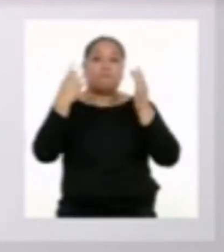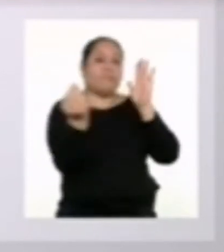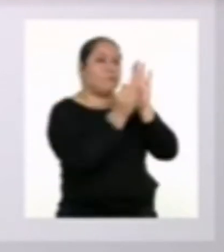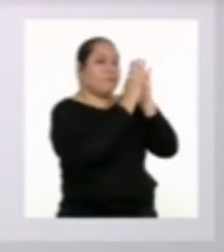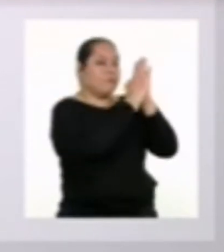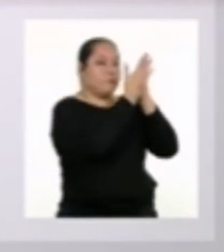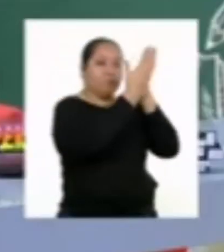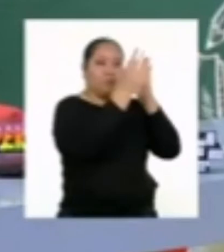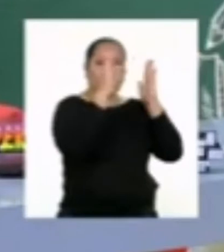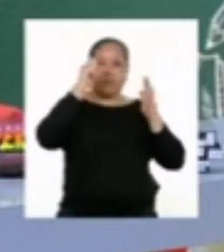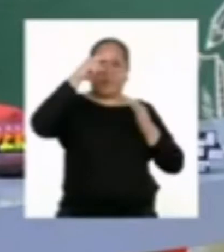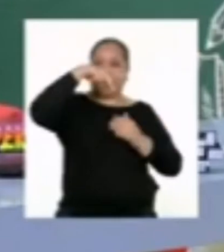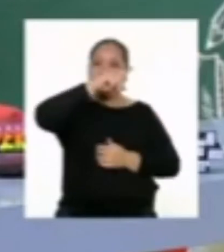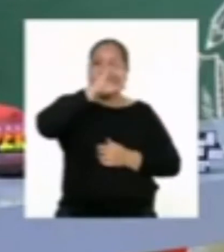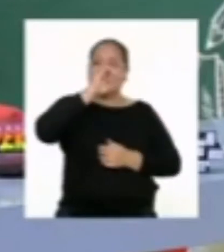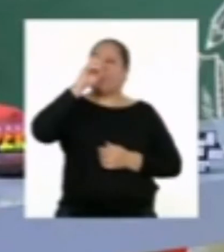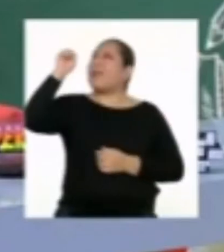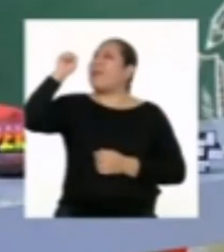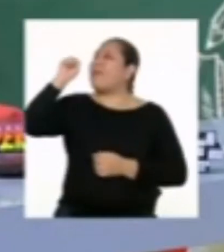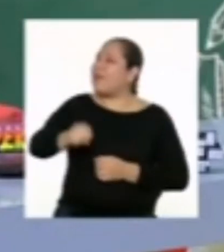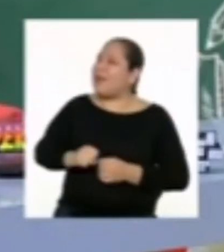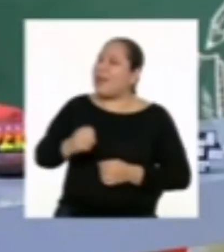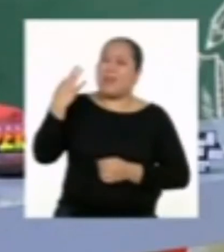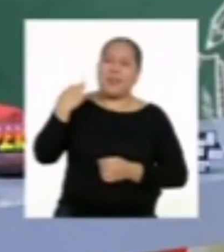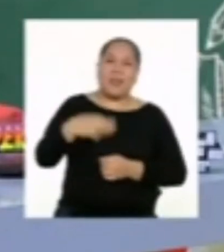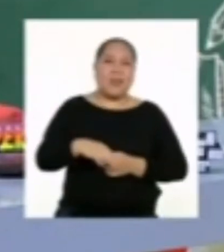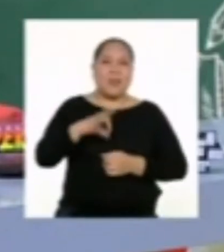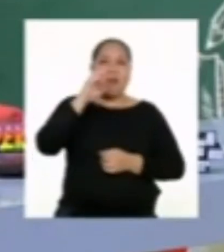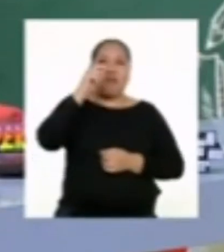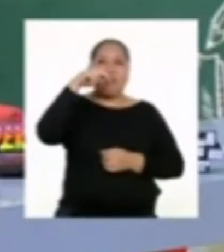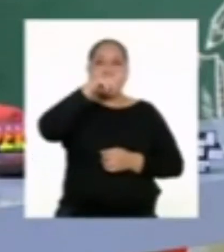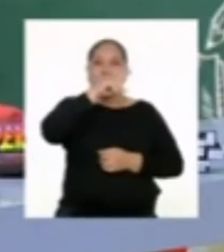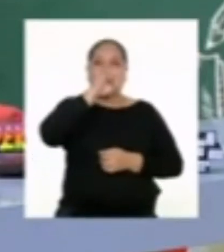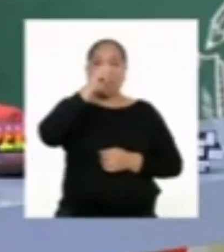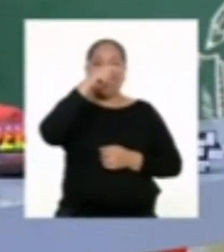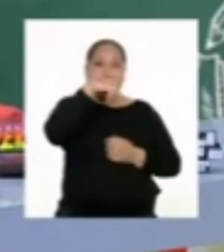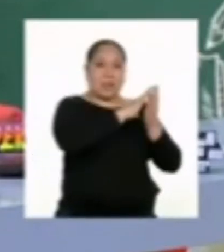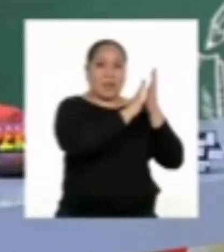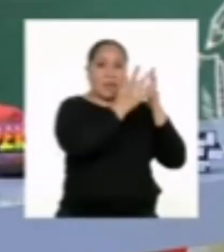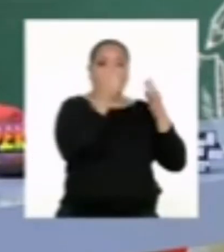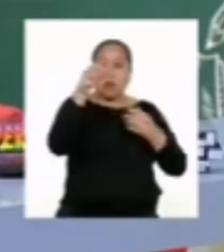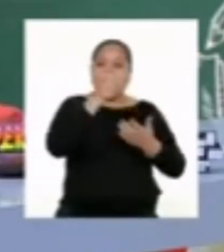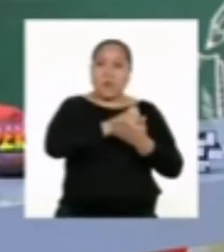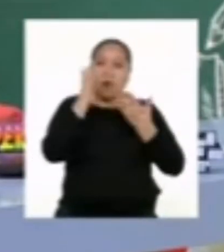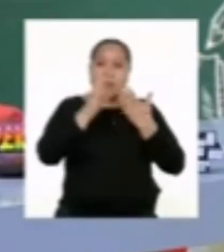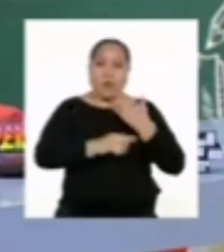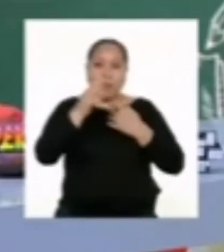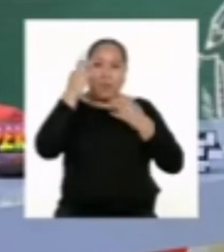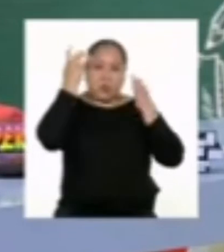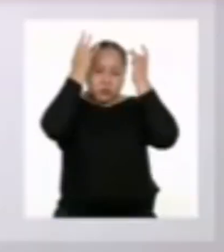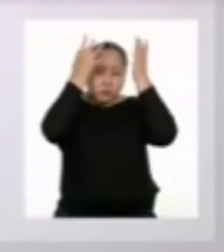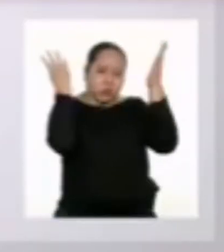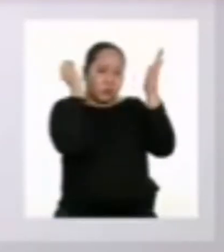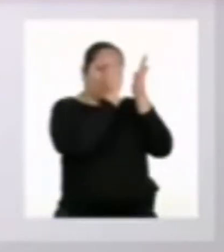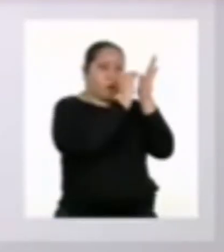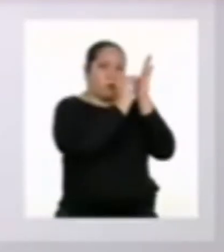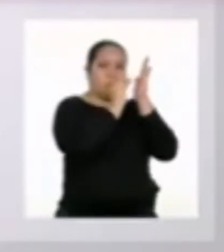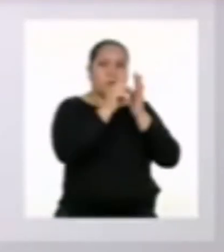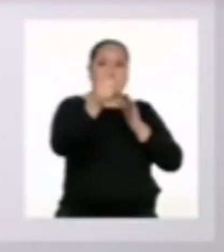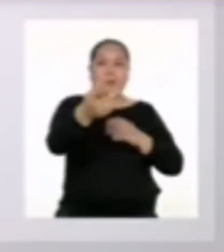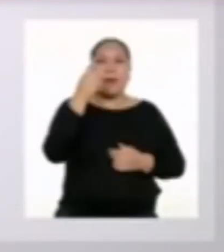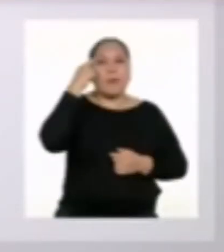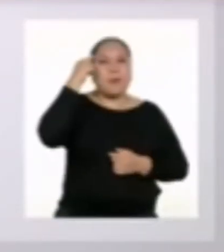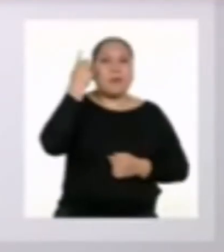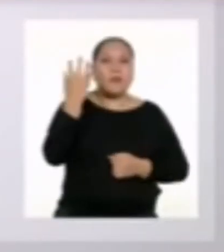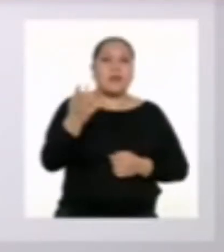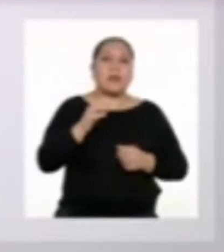en el fanzine también. Verdad. El fanzine es un proyecto que puede servir para que exploren esa creatividad. ¿Qué